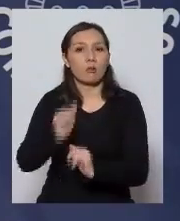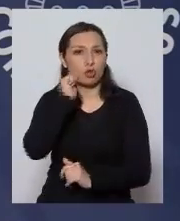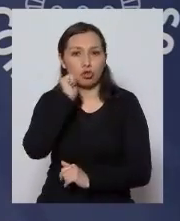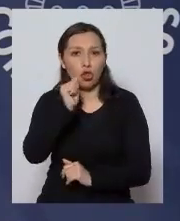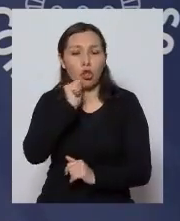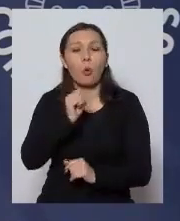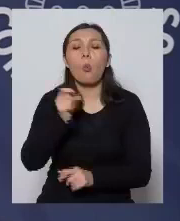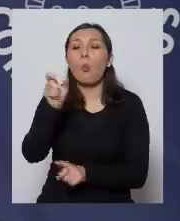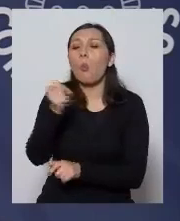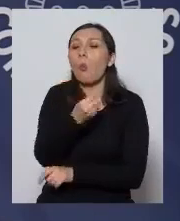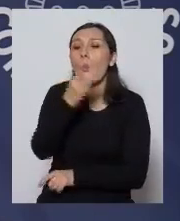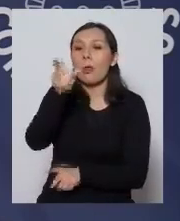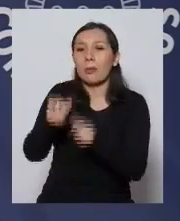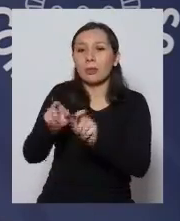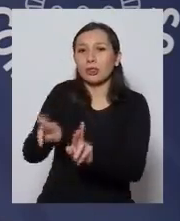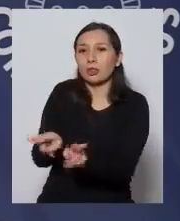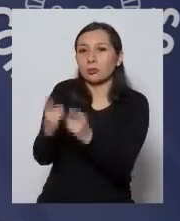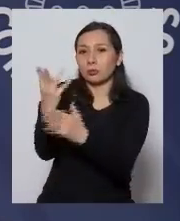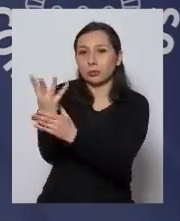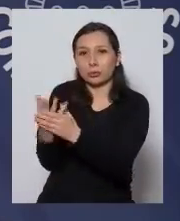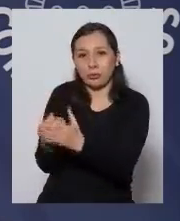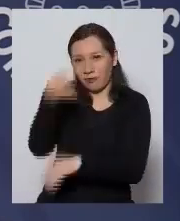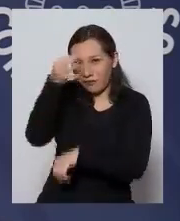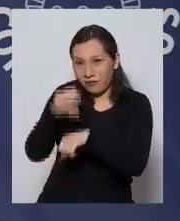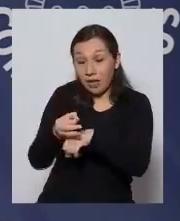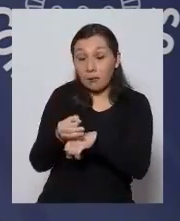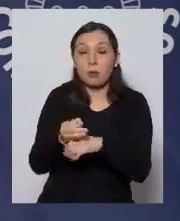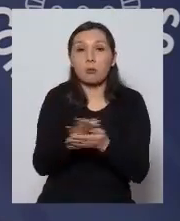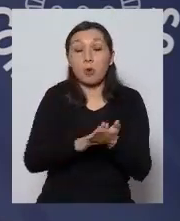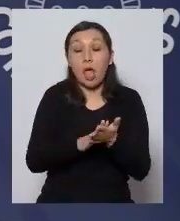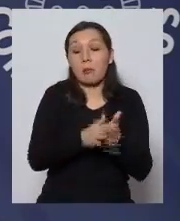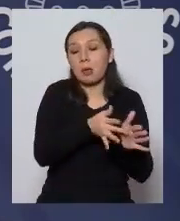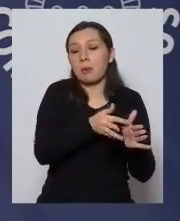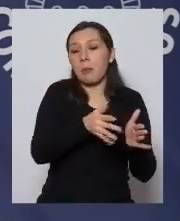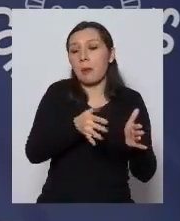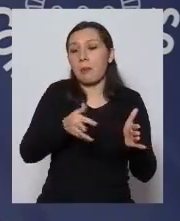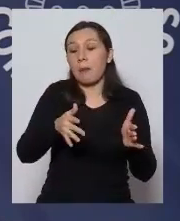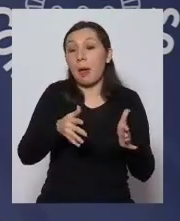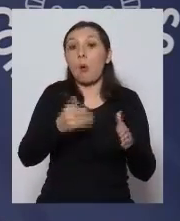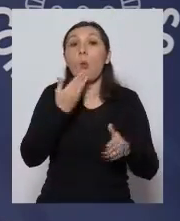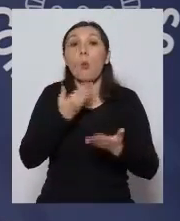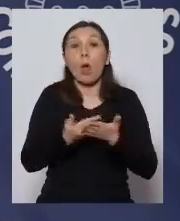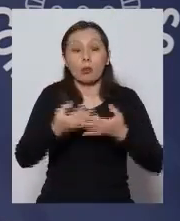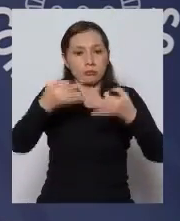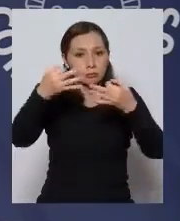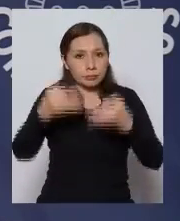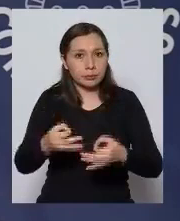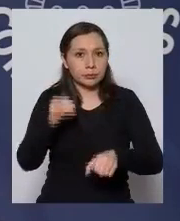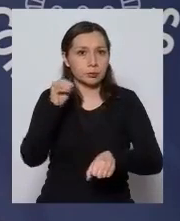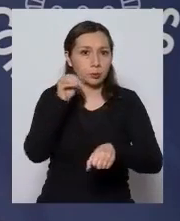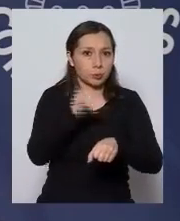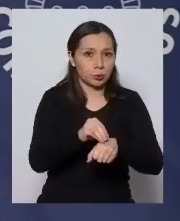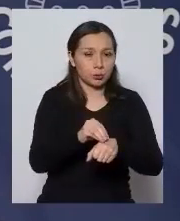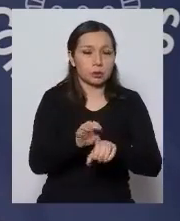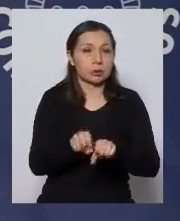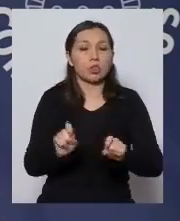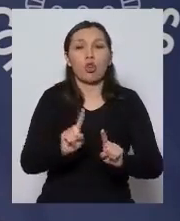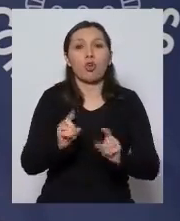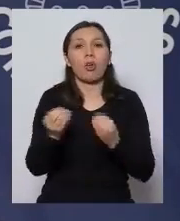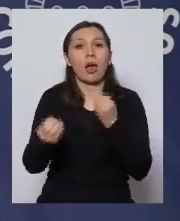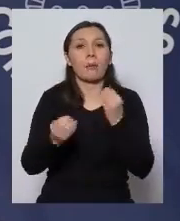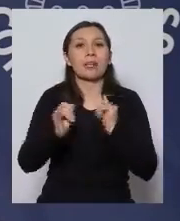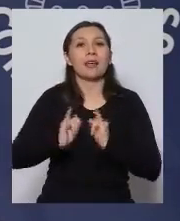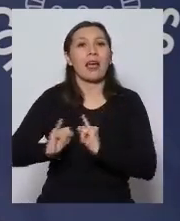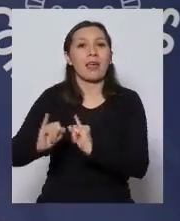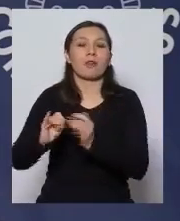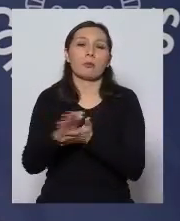damos diariamente que corresponde a cuando el caso se notifica se certifica no como ocurre en